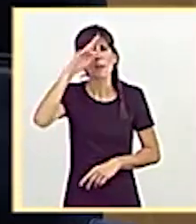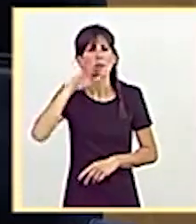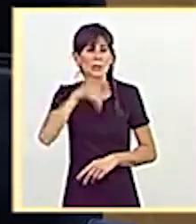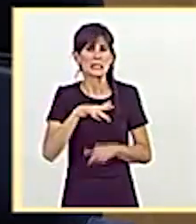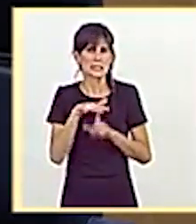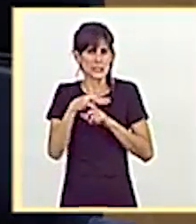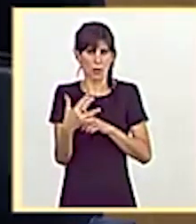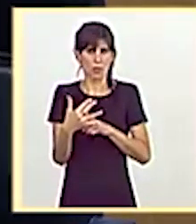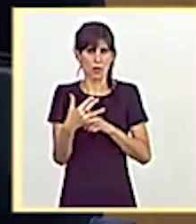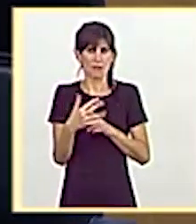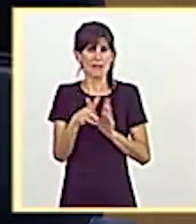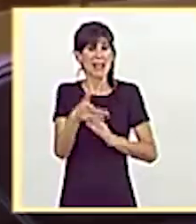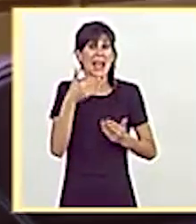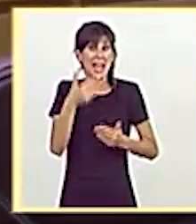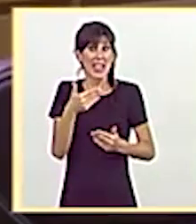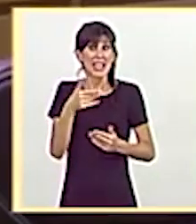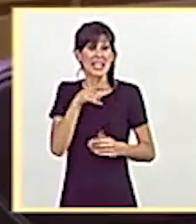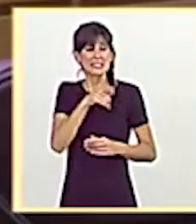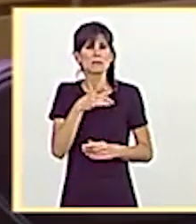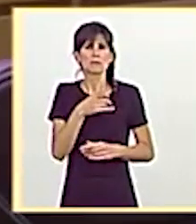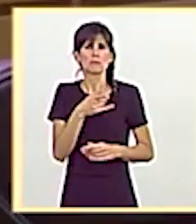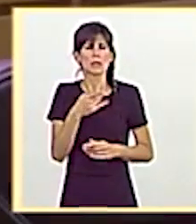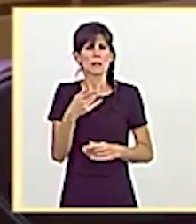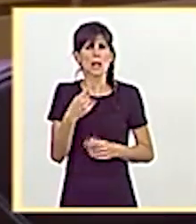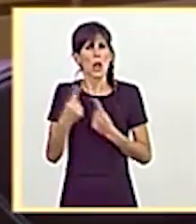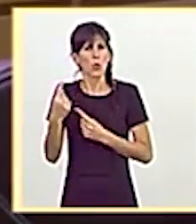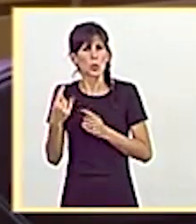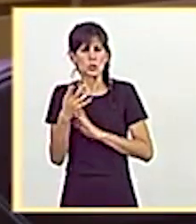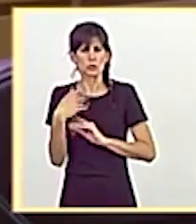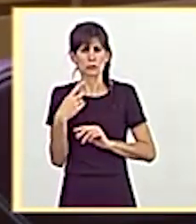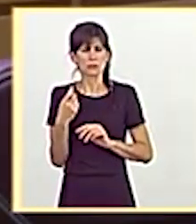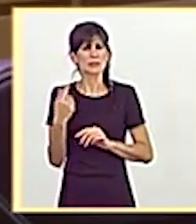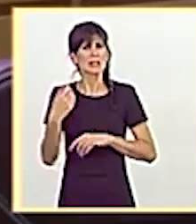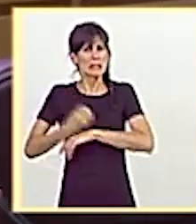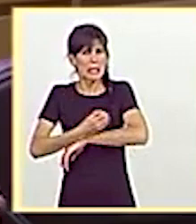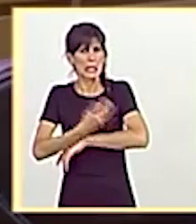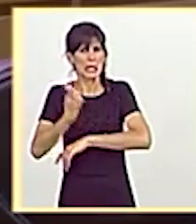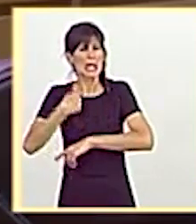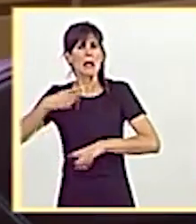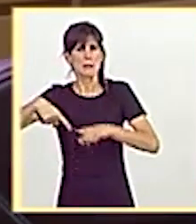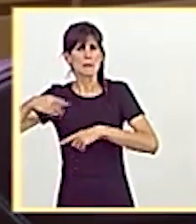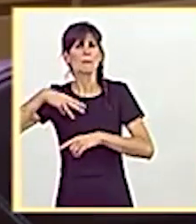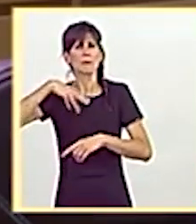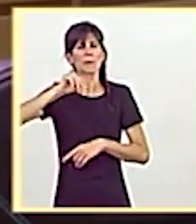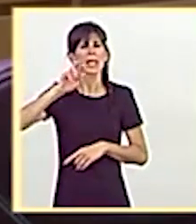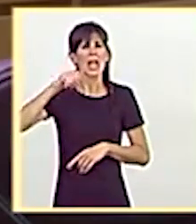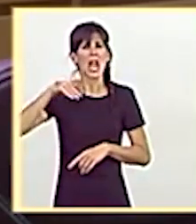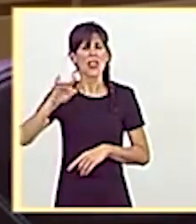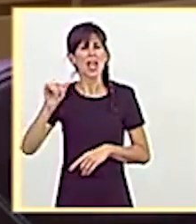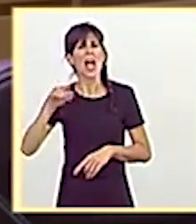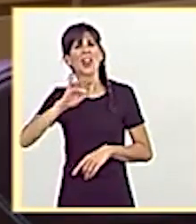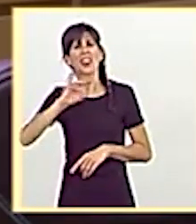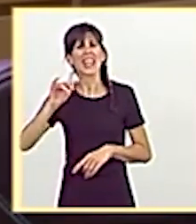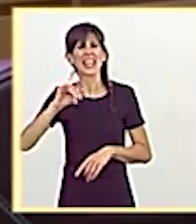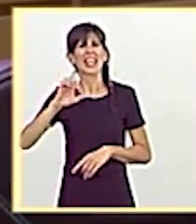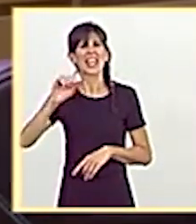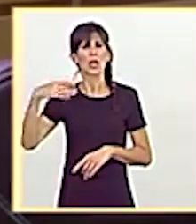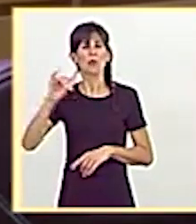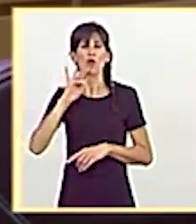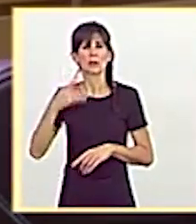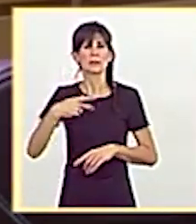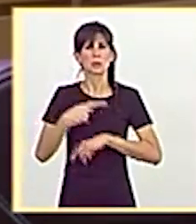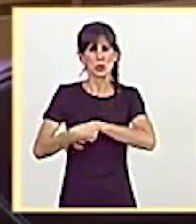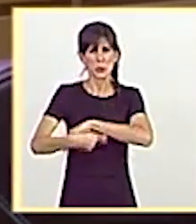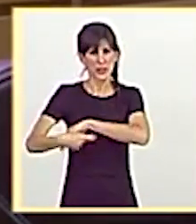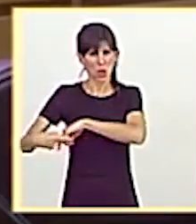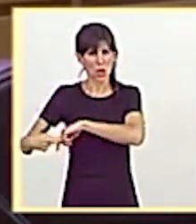situación y que gracias a ellos ha recuperado alguna frecuencia, como es el caso de la de Miranda Ebreu con Vitoria